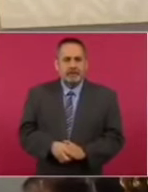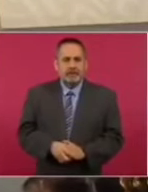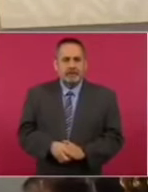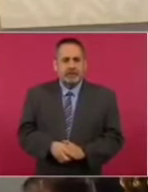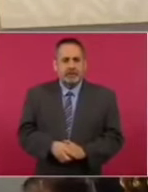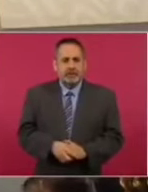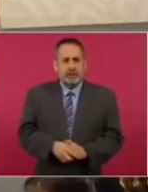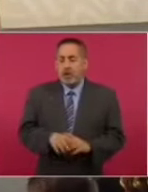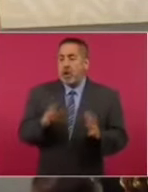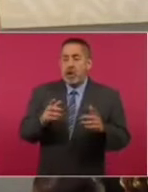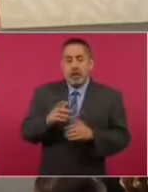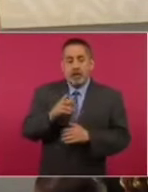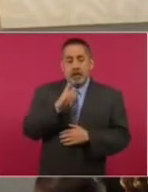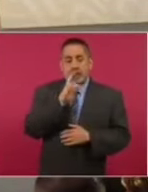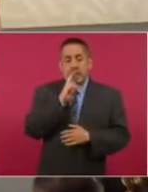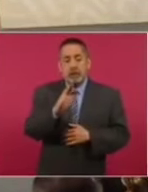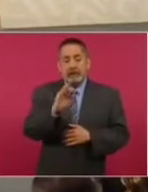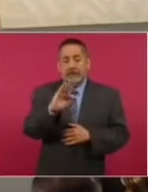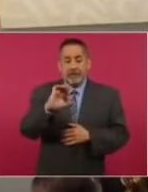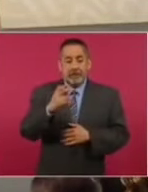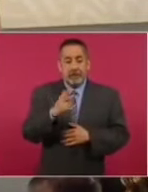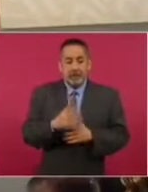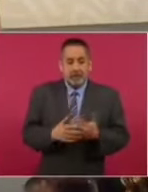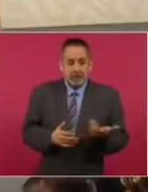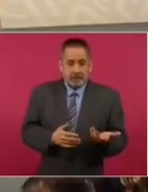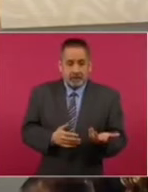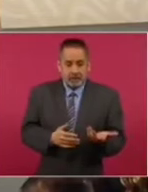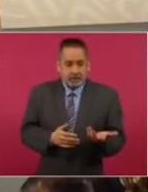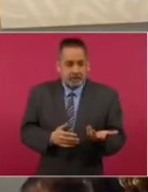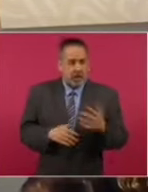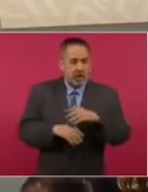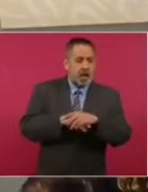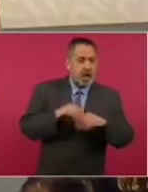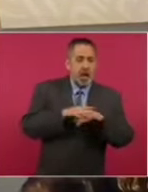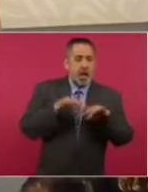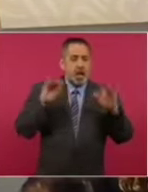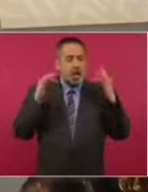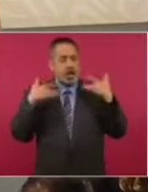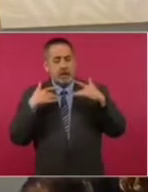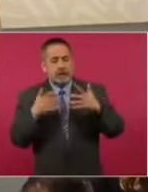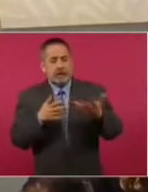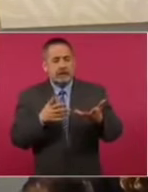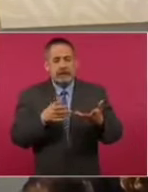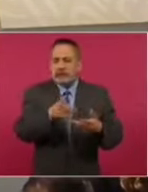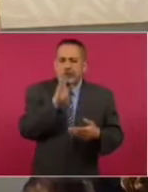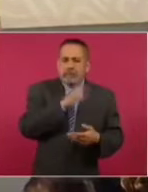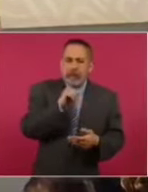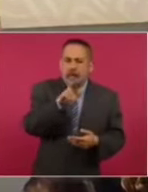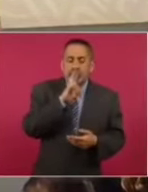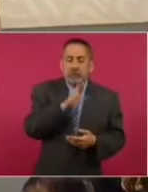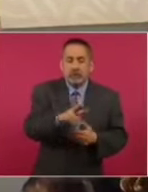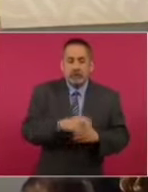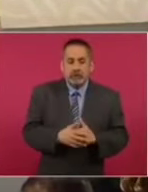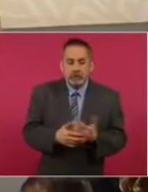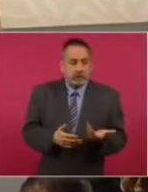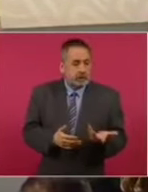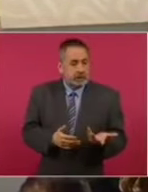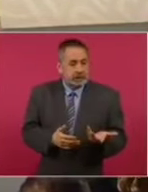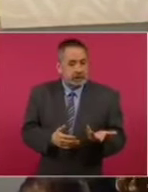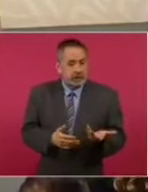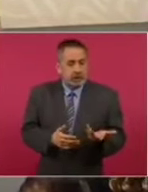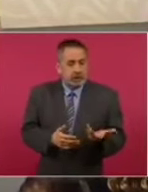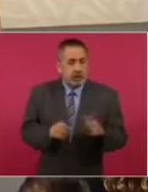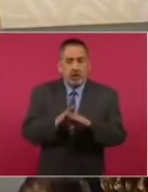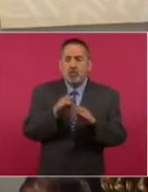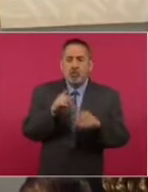Ahora, de su respuesta, su respuesta no… Me parece que la respuesta tiene que ver con que lo noqueó el Benedicto. Y que él debía de haber escrito